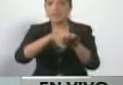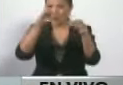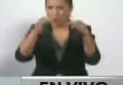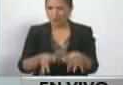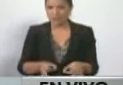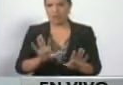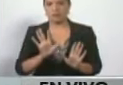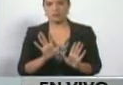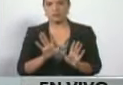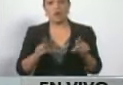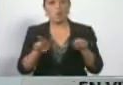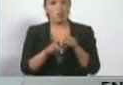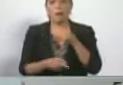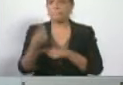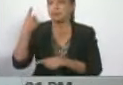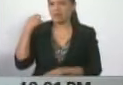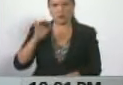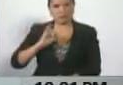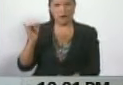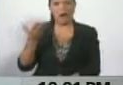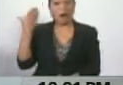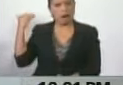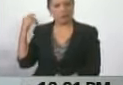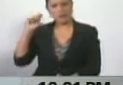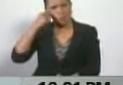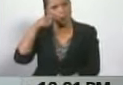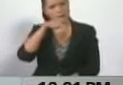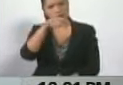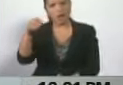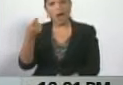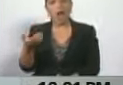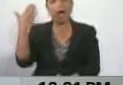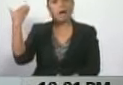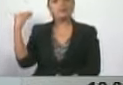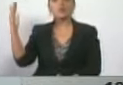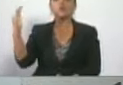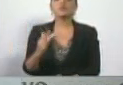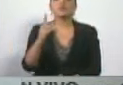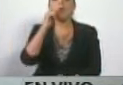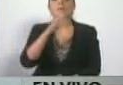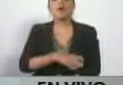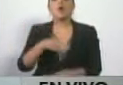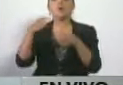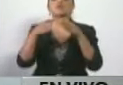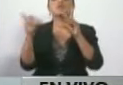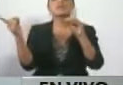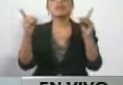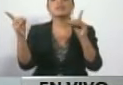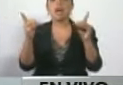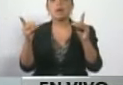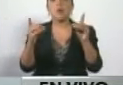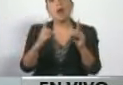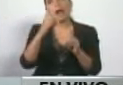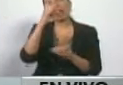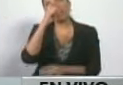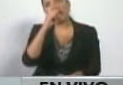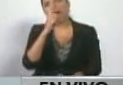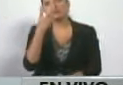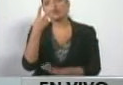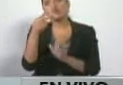Como en el pasado ya hicimos nosotros por allá, ¿se acuerdan? Cuando vino César Gaviria en la comisión de diálogo por allá en el 2002,